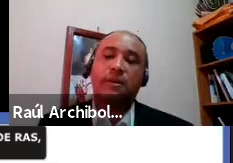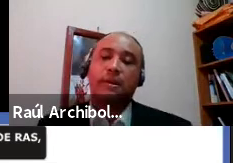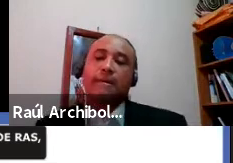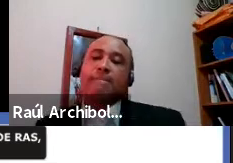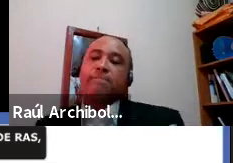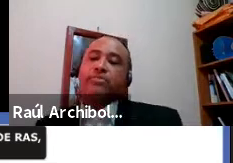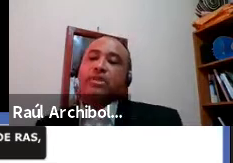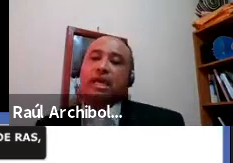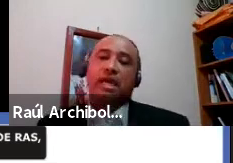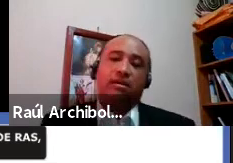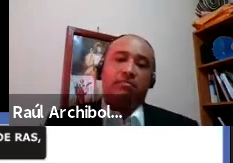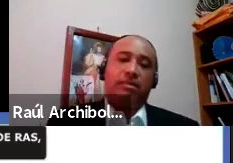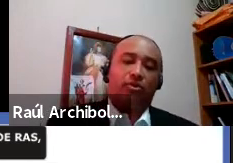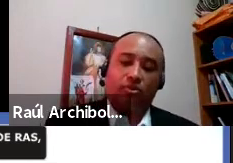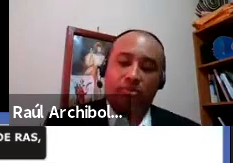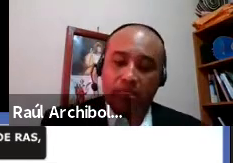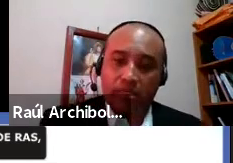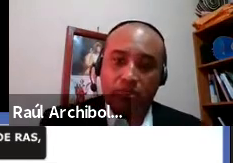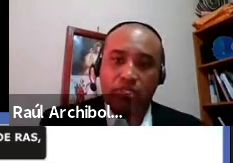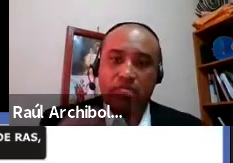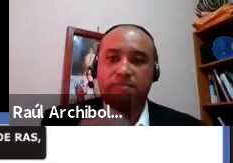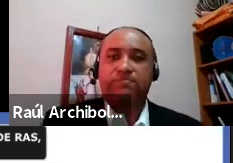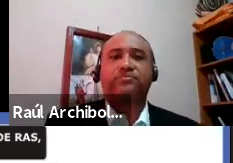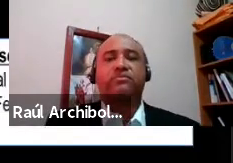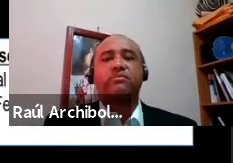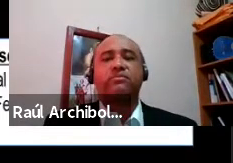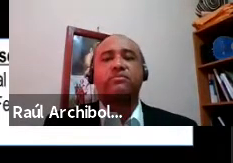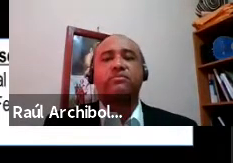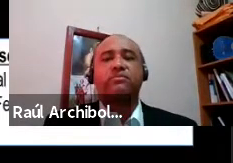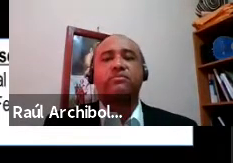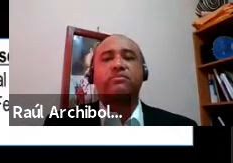ejercicio el método B. Entonces,